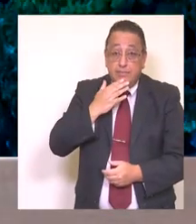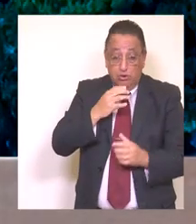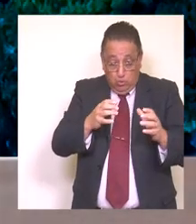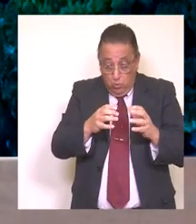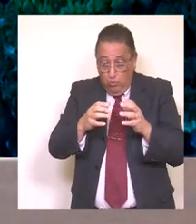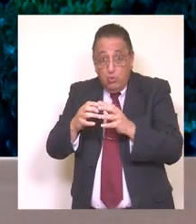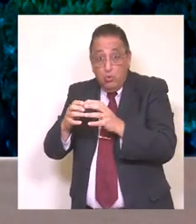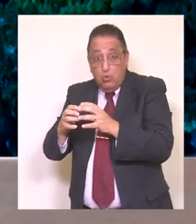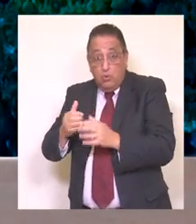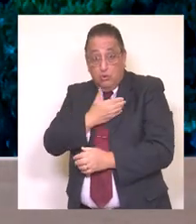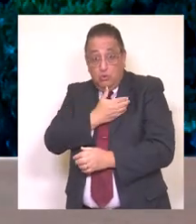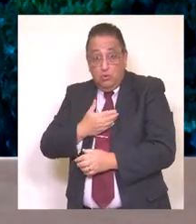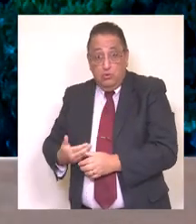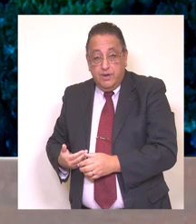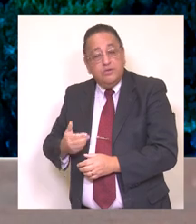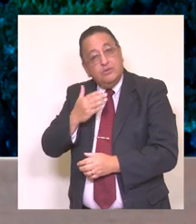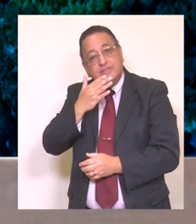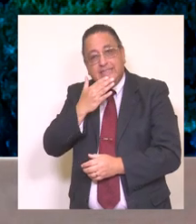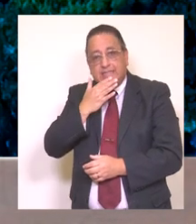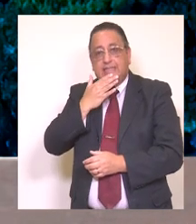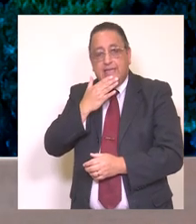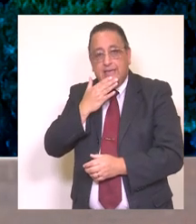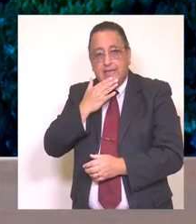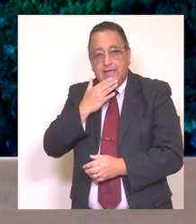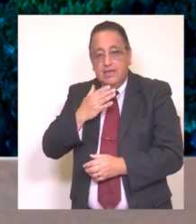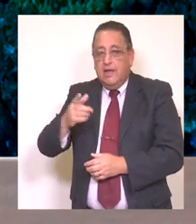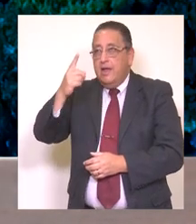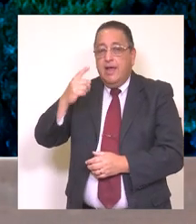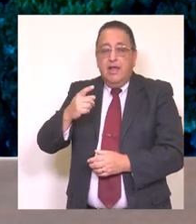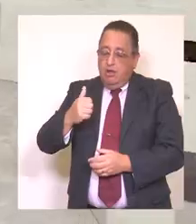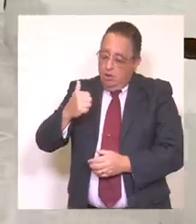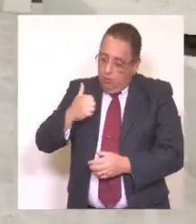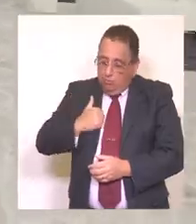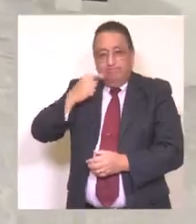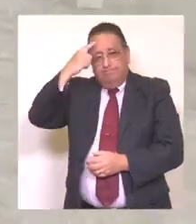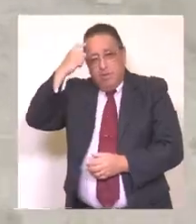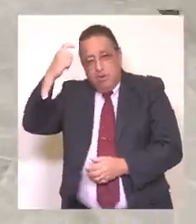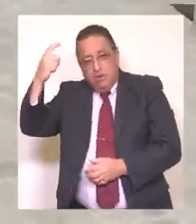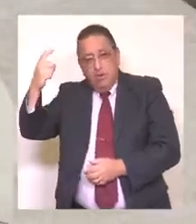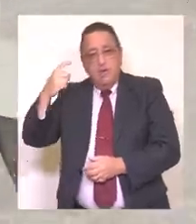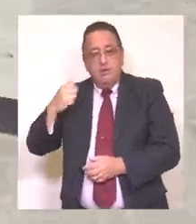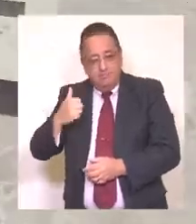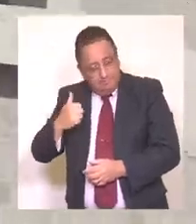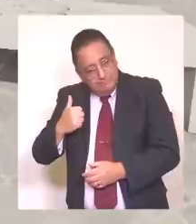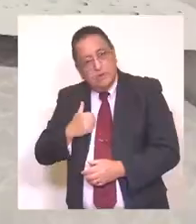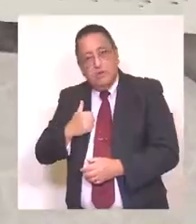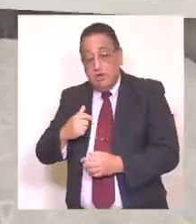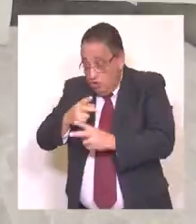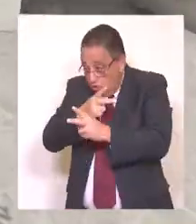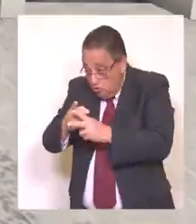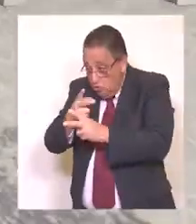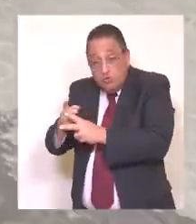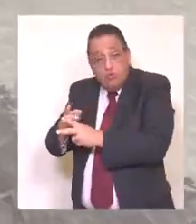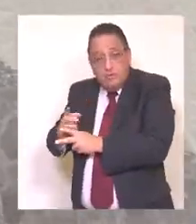de esta cartera de fondos sectoriales, también hemos logrado concretar un sueño de muchos, como